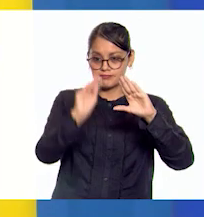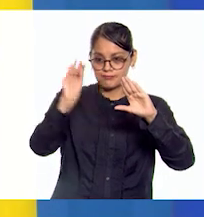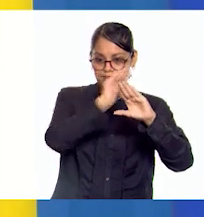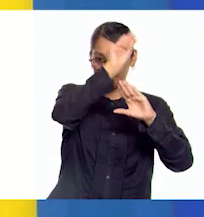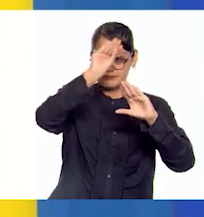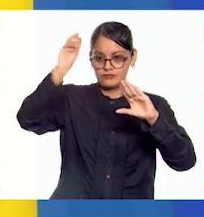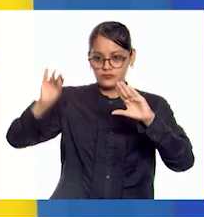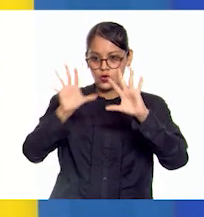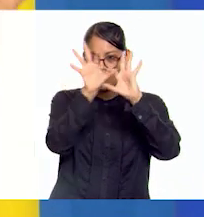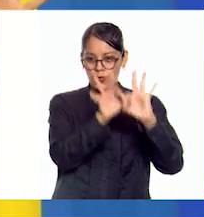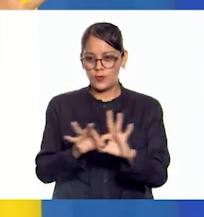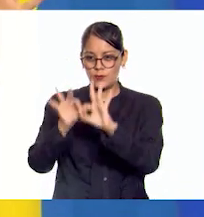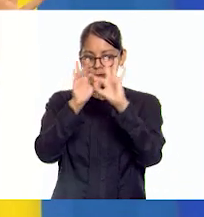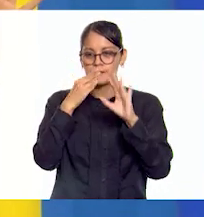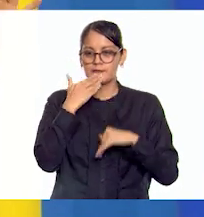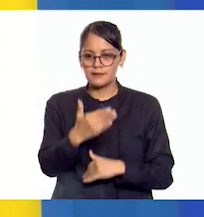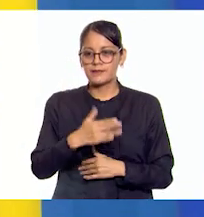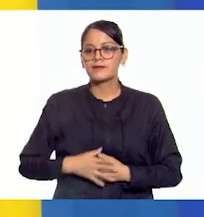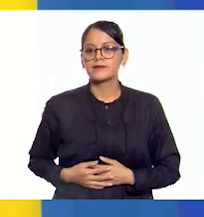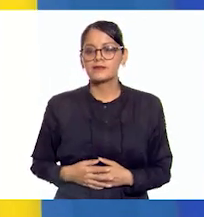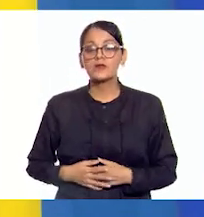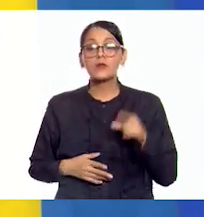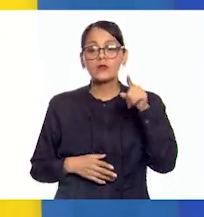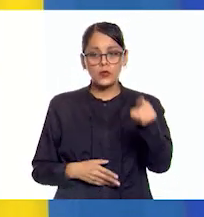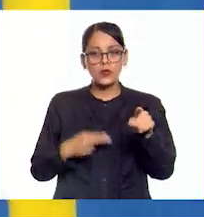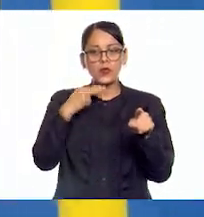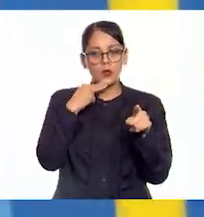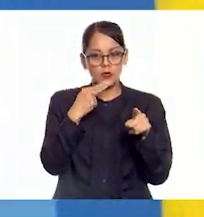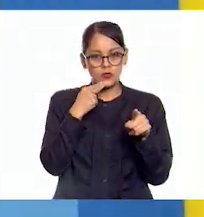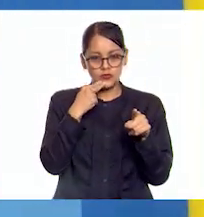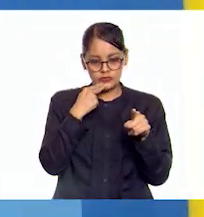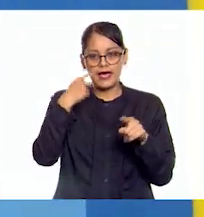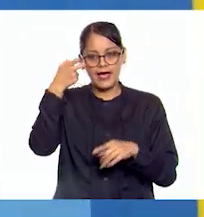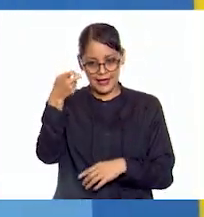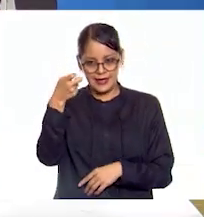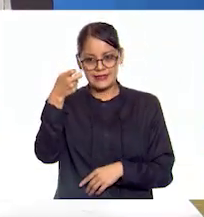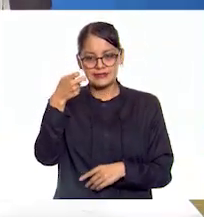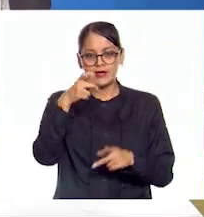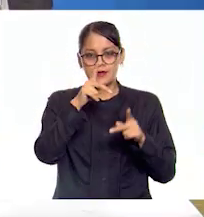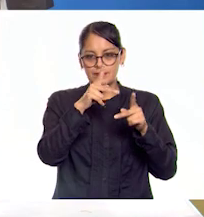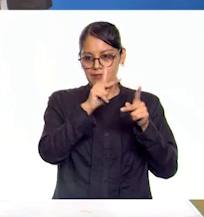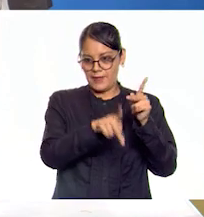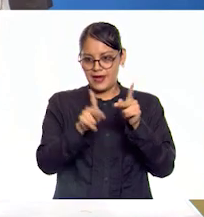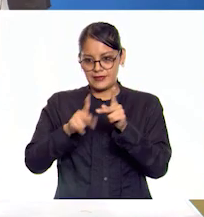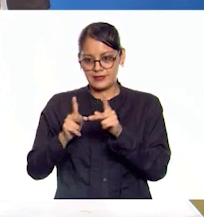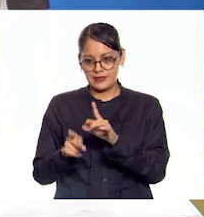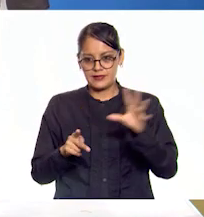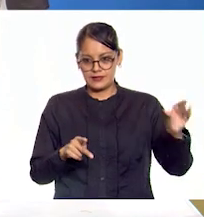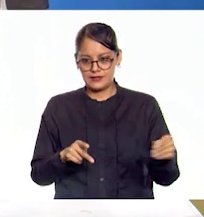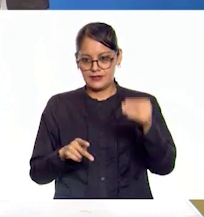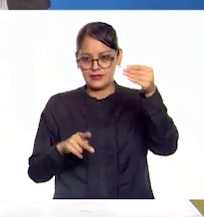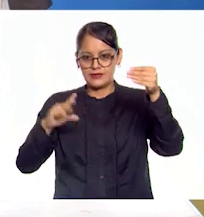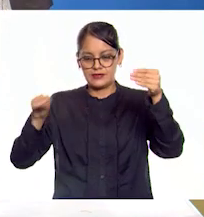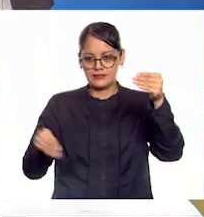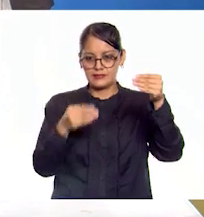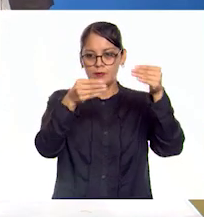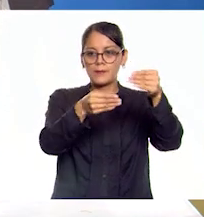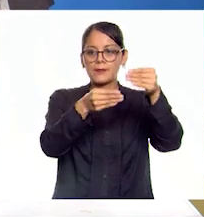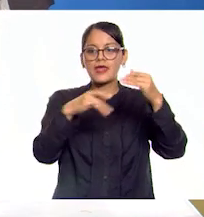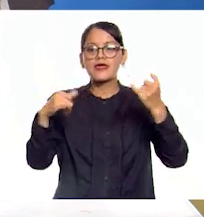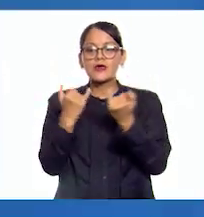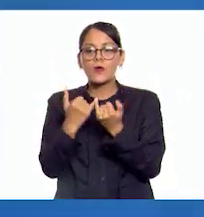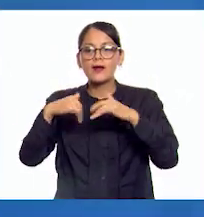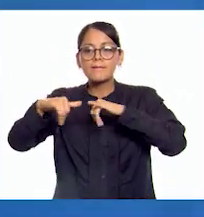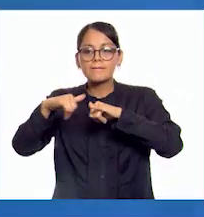comprendió el Imperio Bizantino. Utiliza estas piezas y no olvides señalar en tu mapa la